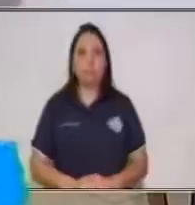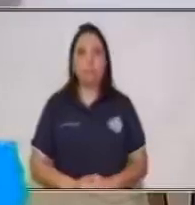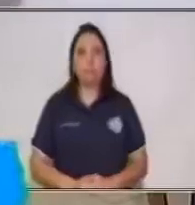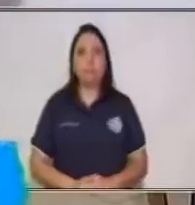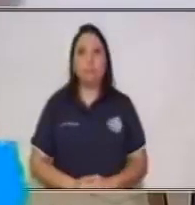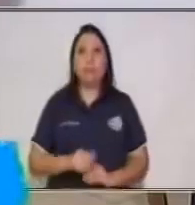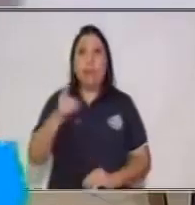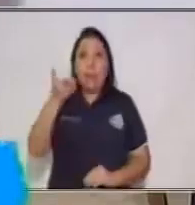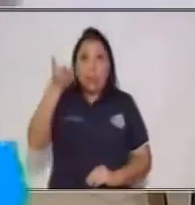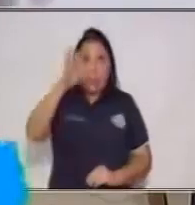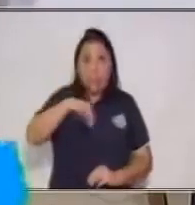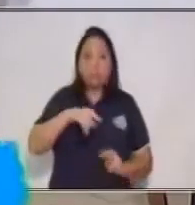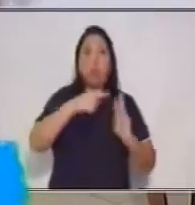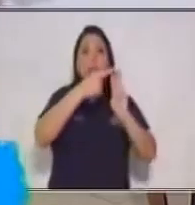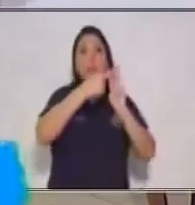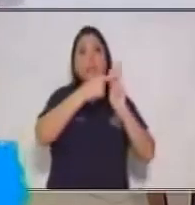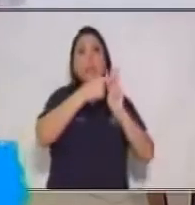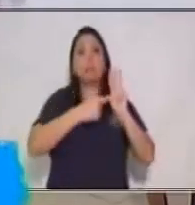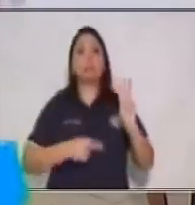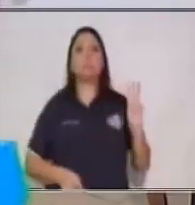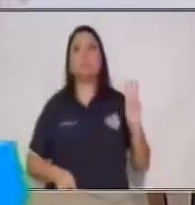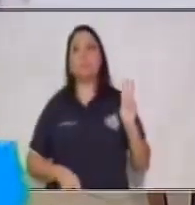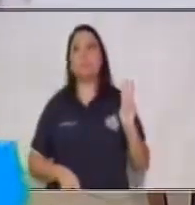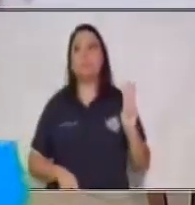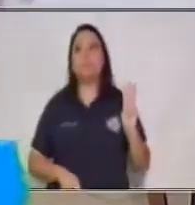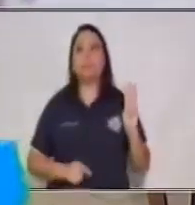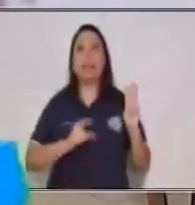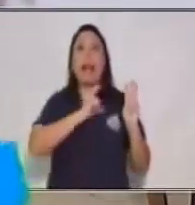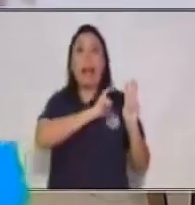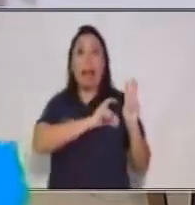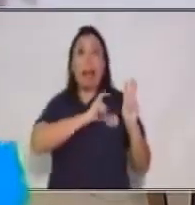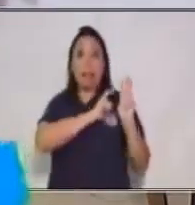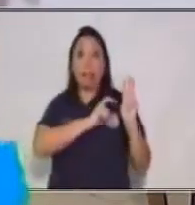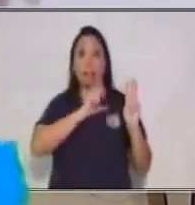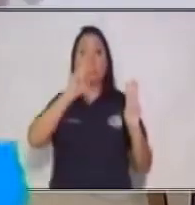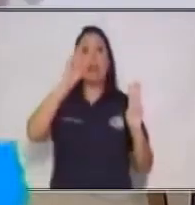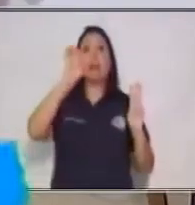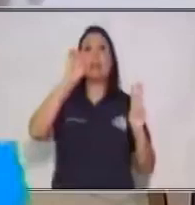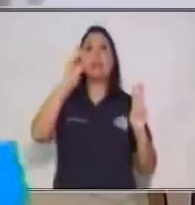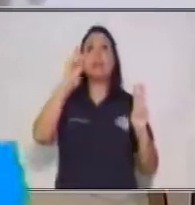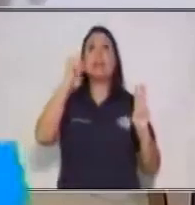Y después, características de la redacción.